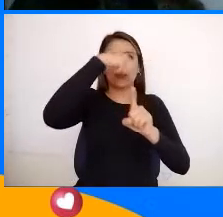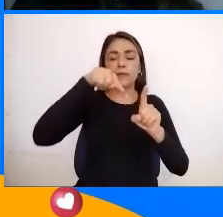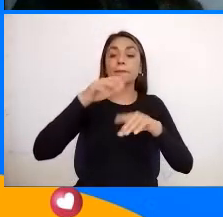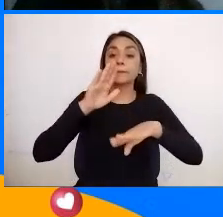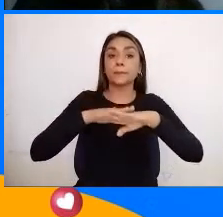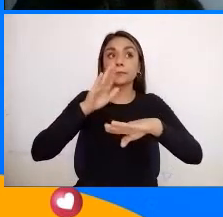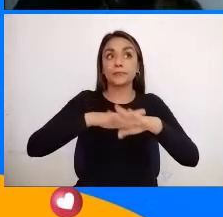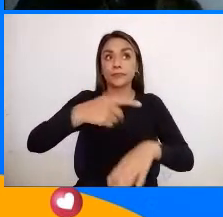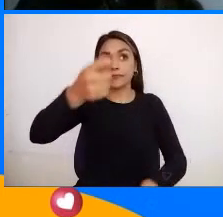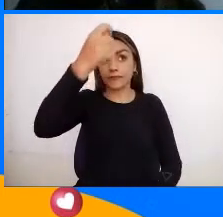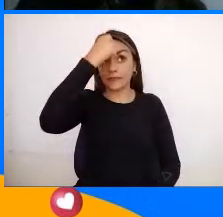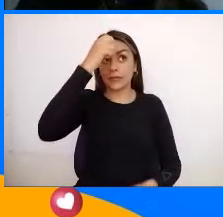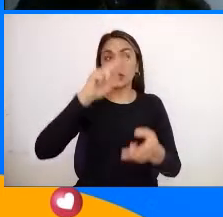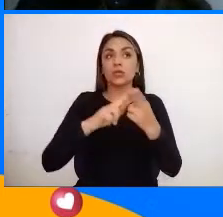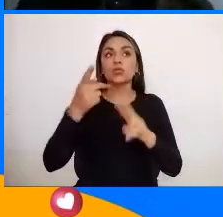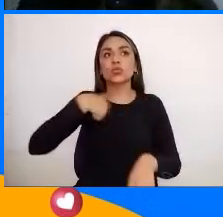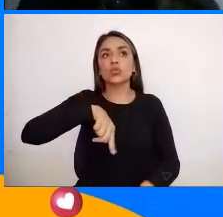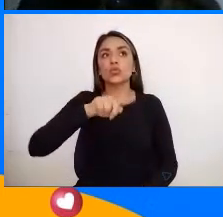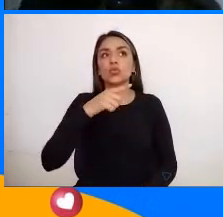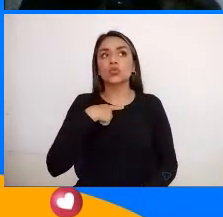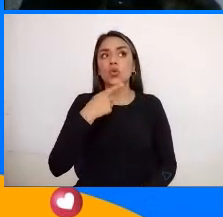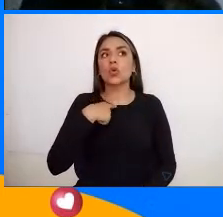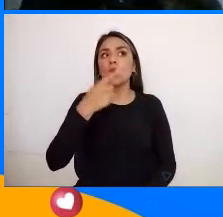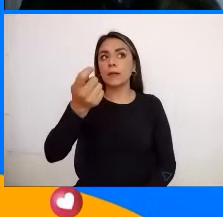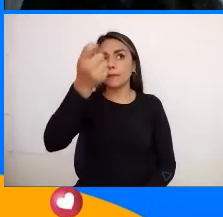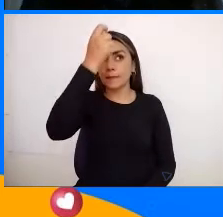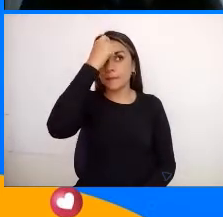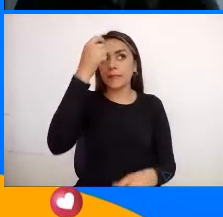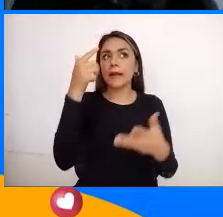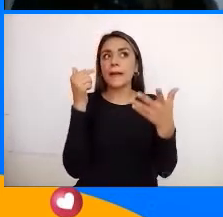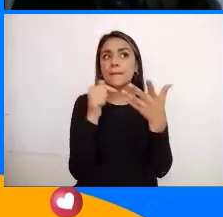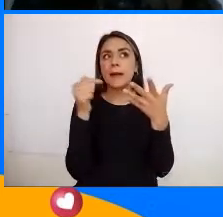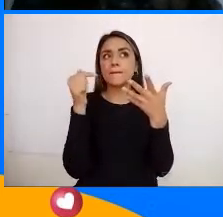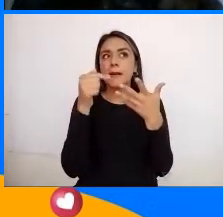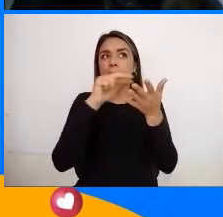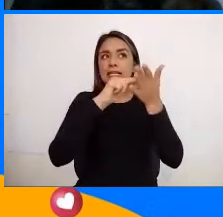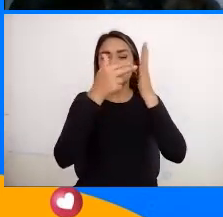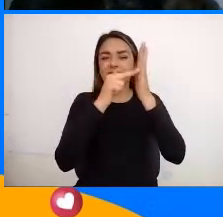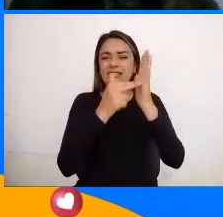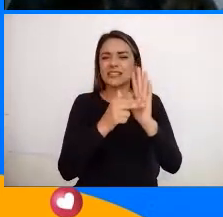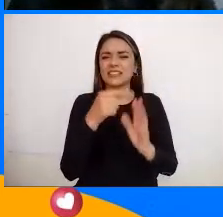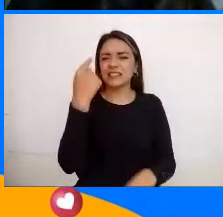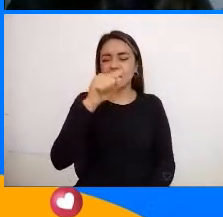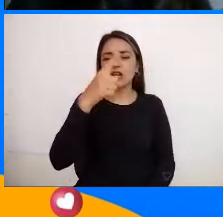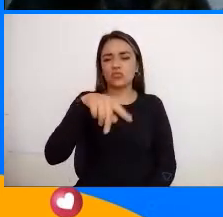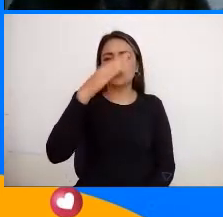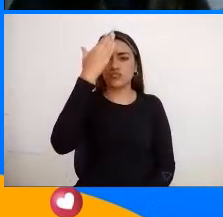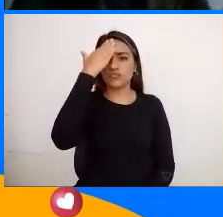en cuenta esto y que vayamos teniendo también muchas definiciones que ustedes ya conocen